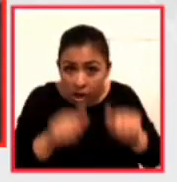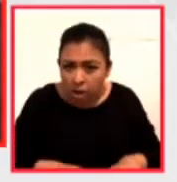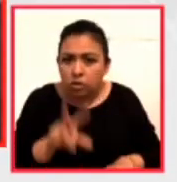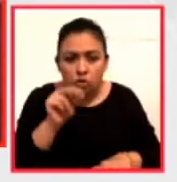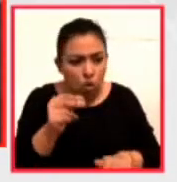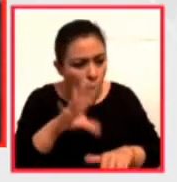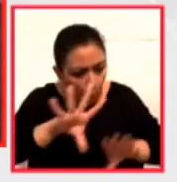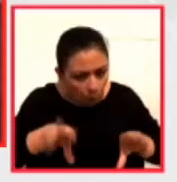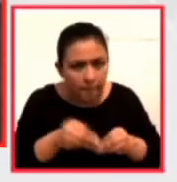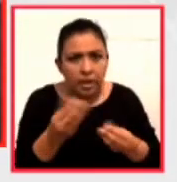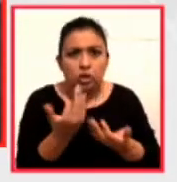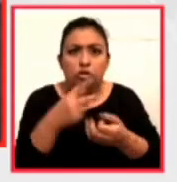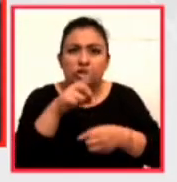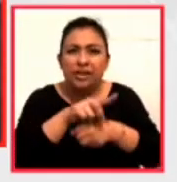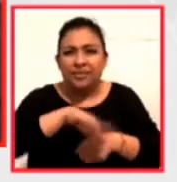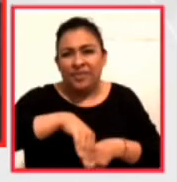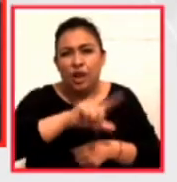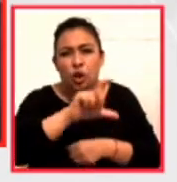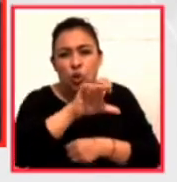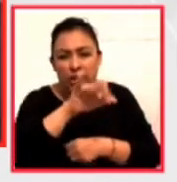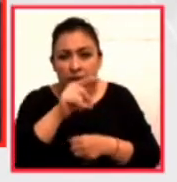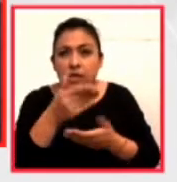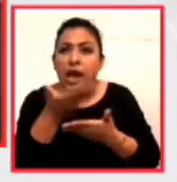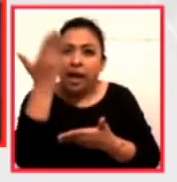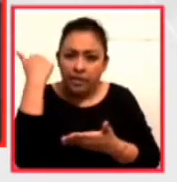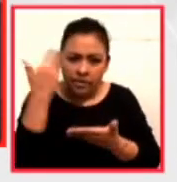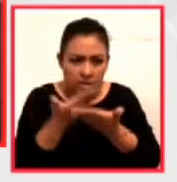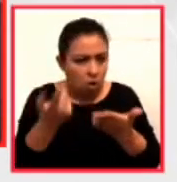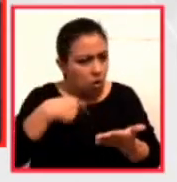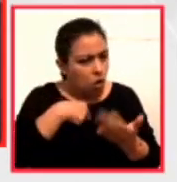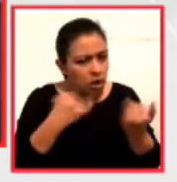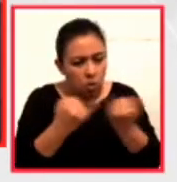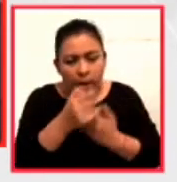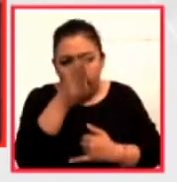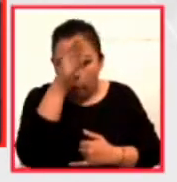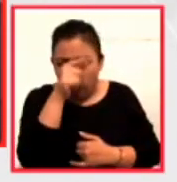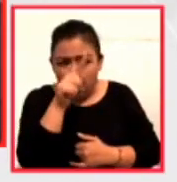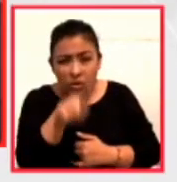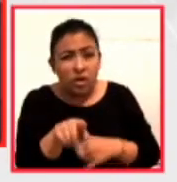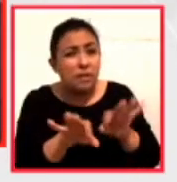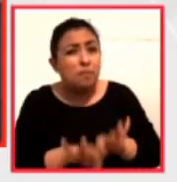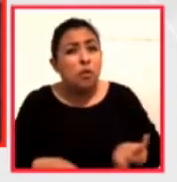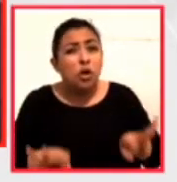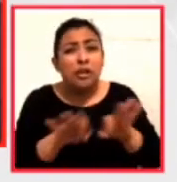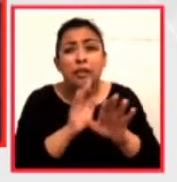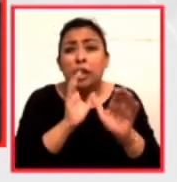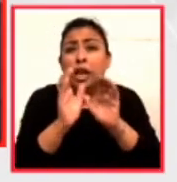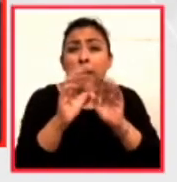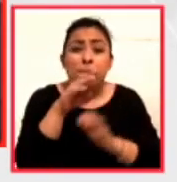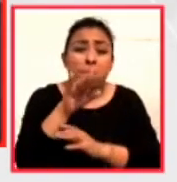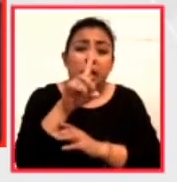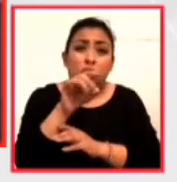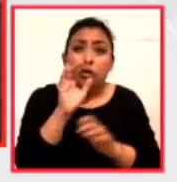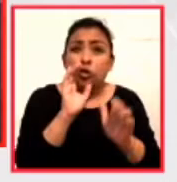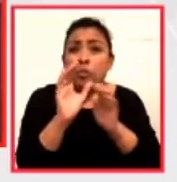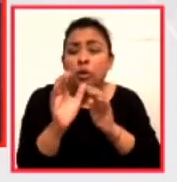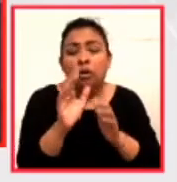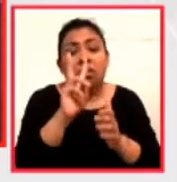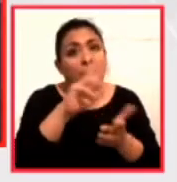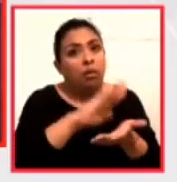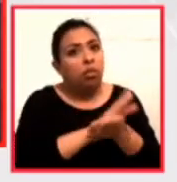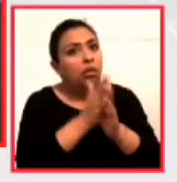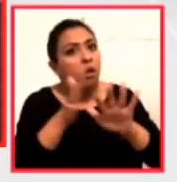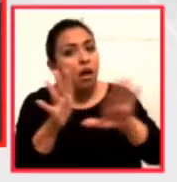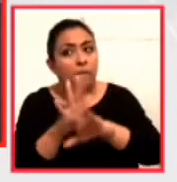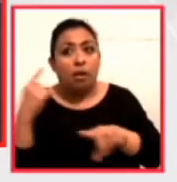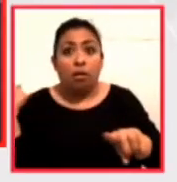hablábamos, y lo decía Lukács entonces, y lo decimos ahora nosotros, que están jugando un papel fundamental los medios de comunicación, y vaya que han evolucionado de entonces a la